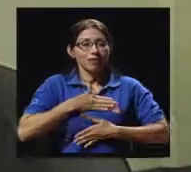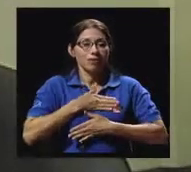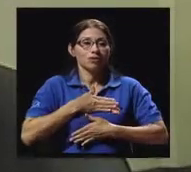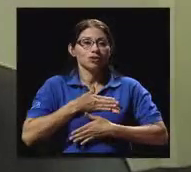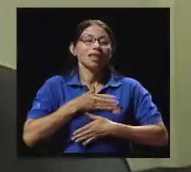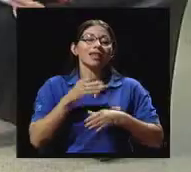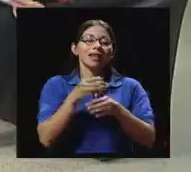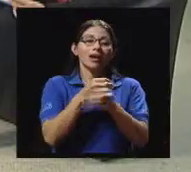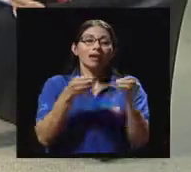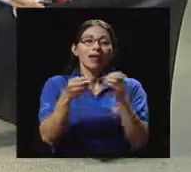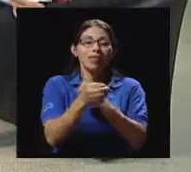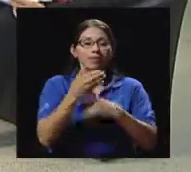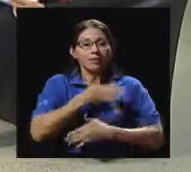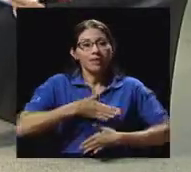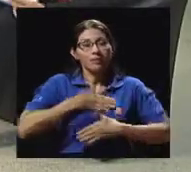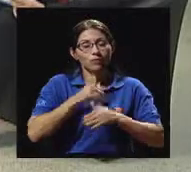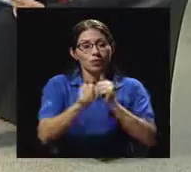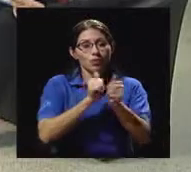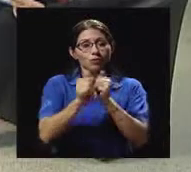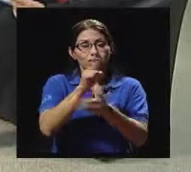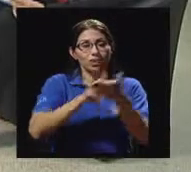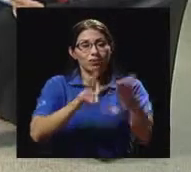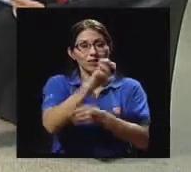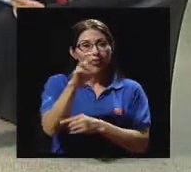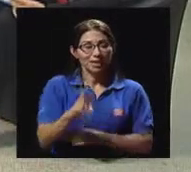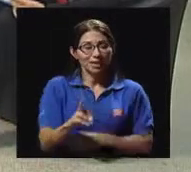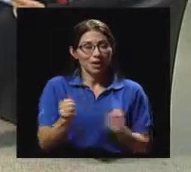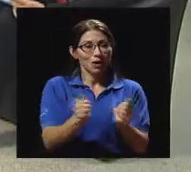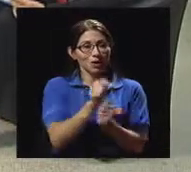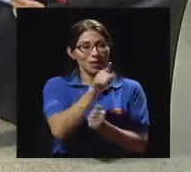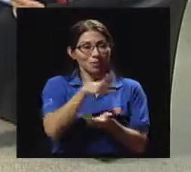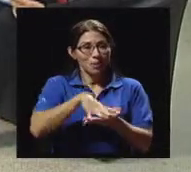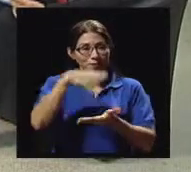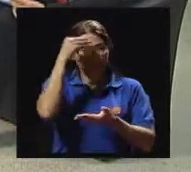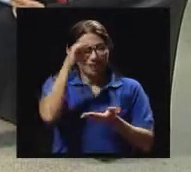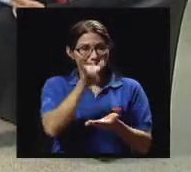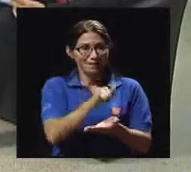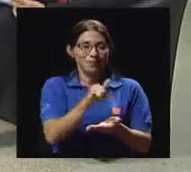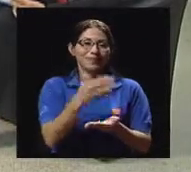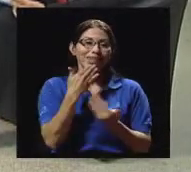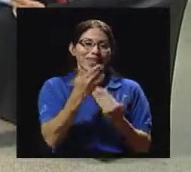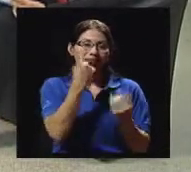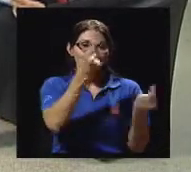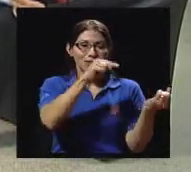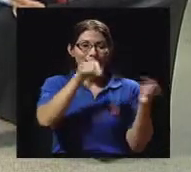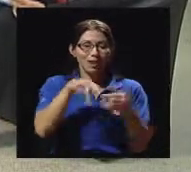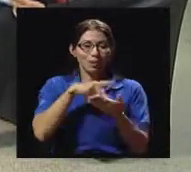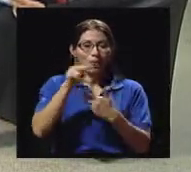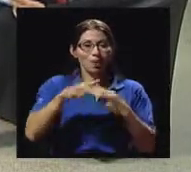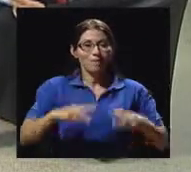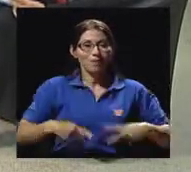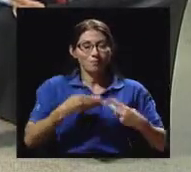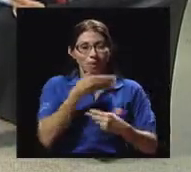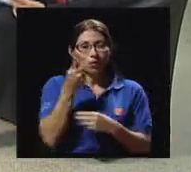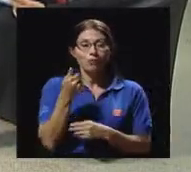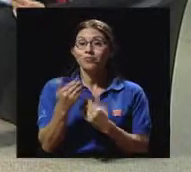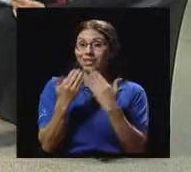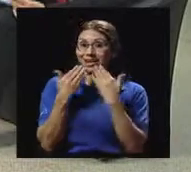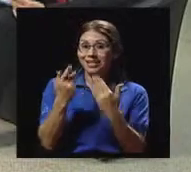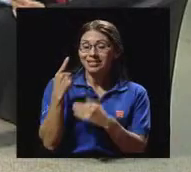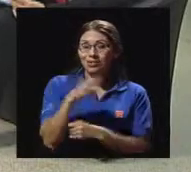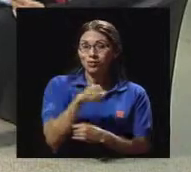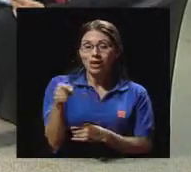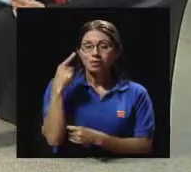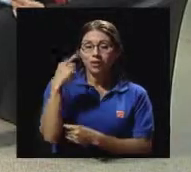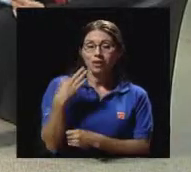Universidad de Costa Rica y con Milagro vamos a aprender más sobre este tema. Muchísimas gracias Milagro por estar aquí en Vivir Mejor. Bueno, muchas gracias a ustedes por la